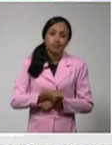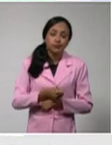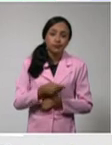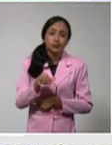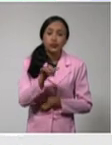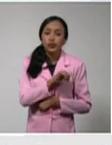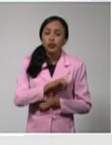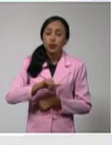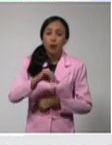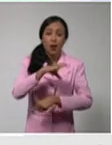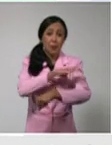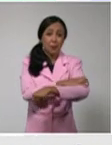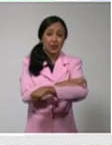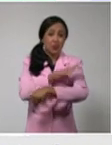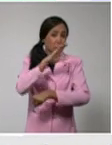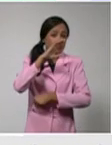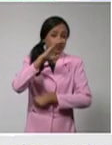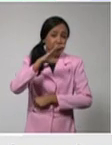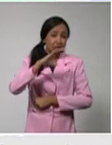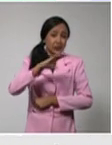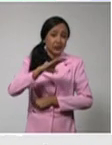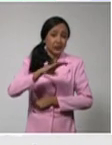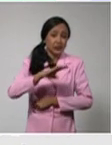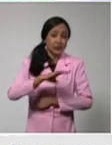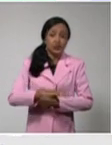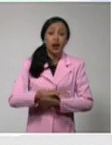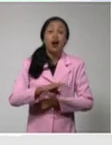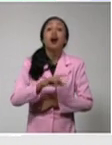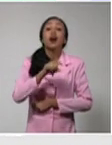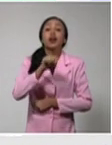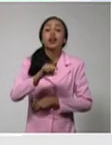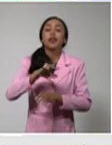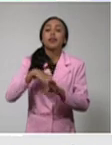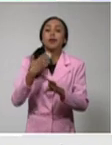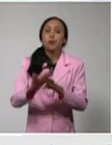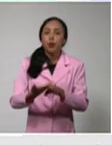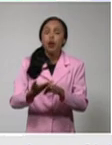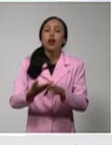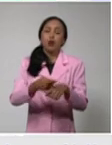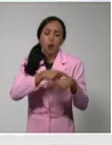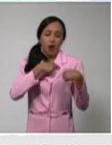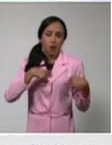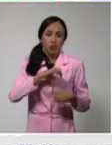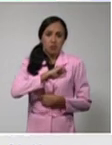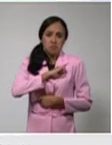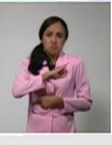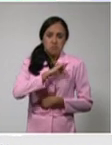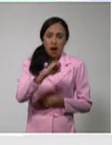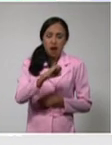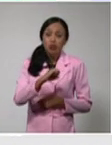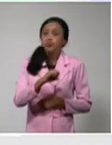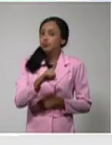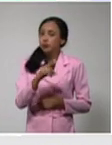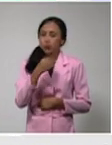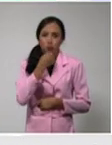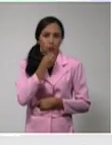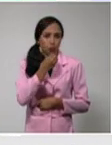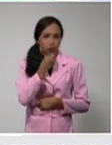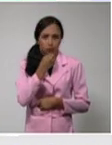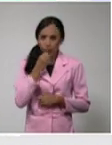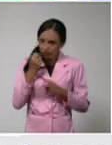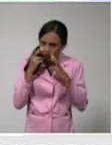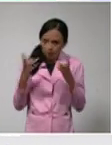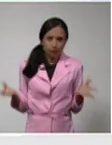marcada, una bradicardia seguida de una parada cardíaca, de la cual tampoco fue posible su reanimación.